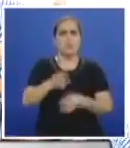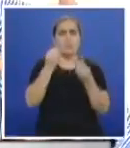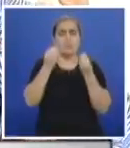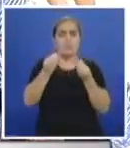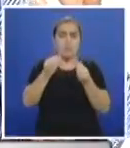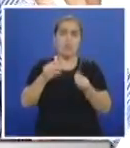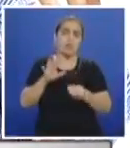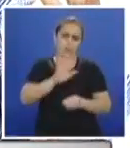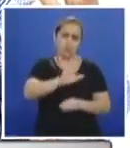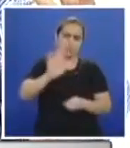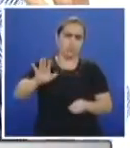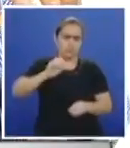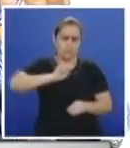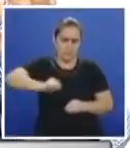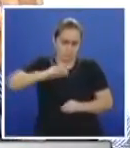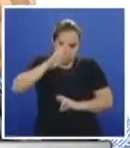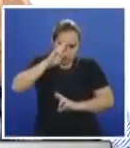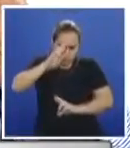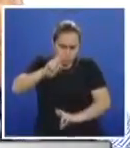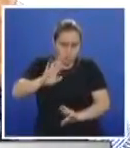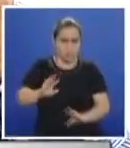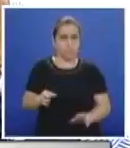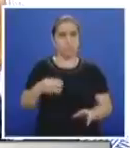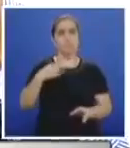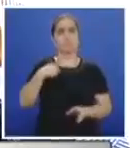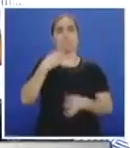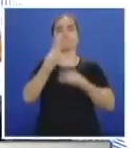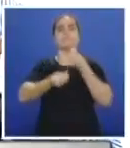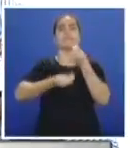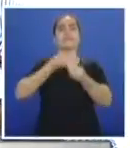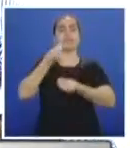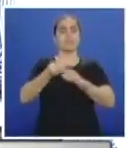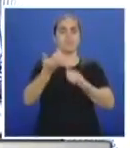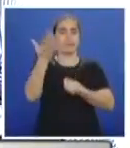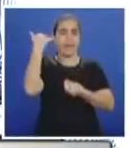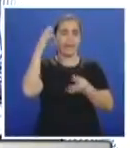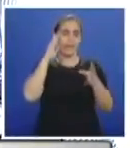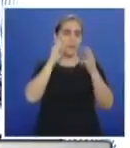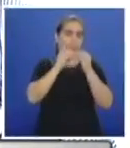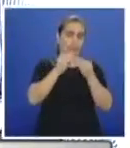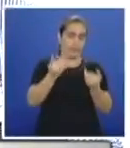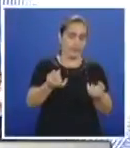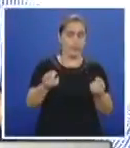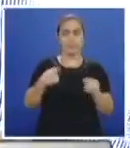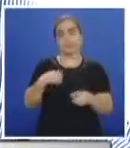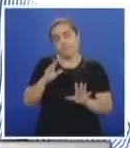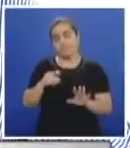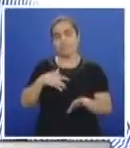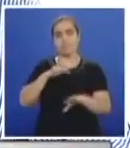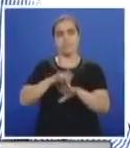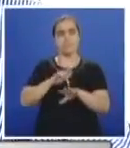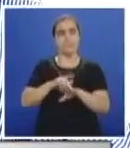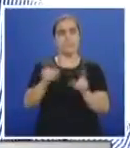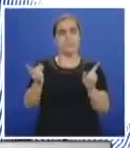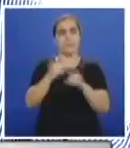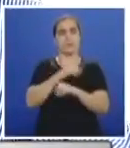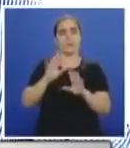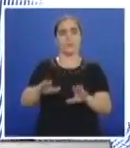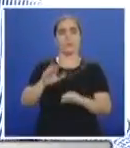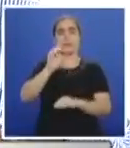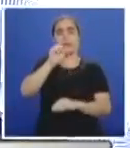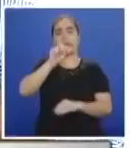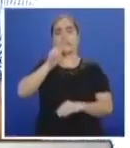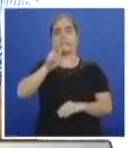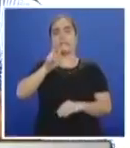Entonces, vamos a entrar todo ese bloque que siempre tomaba la Simón Bolívar y la vamos a entrar por la avenida